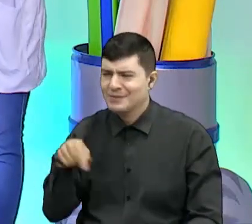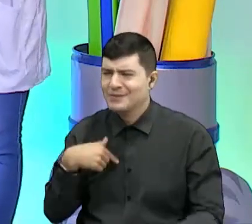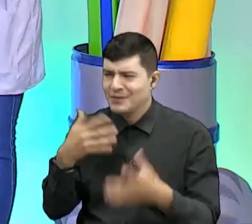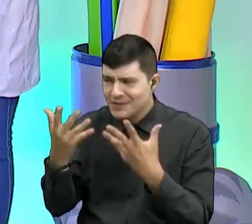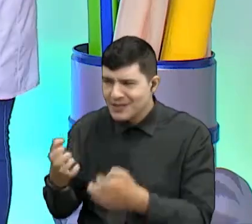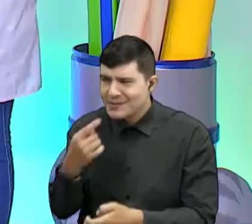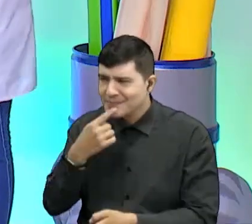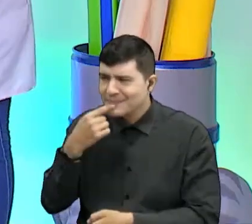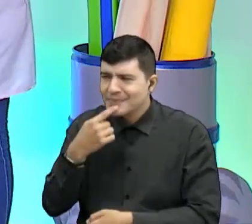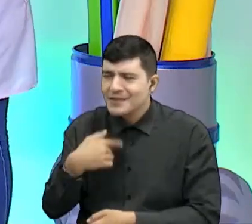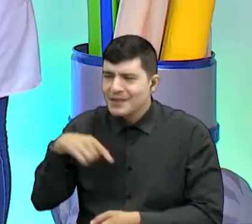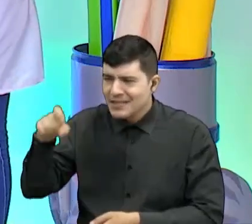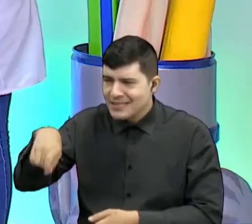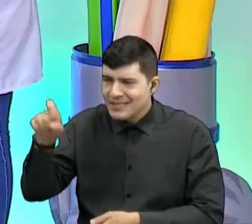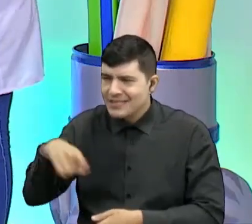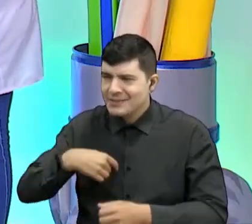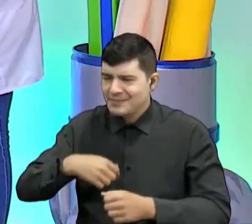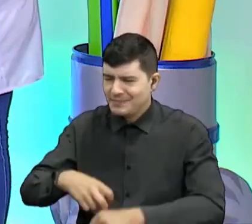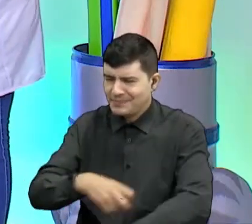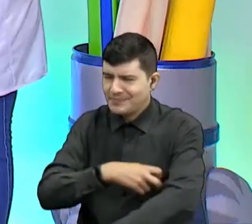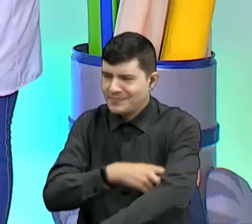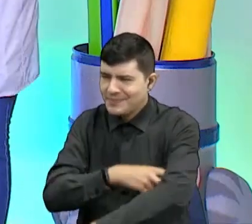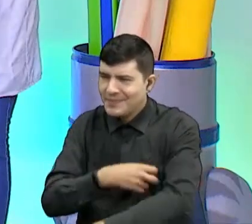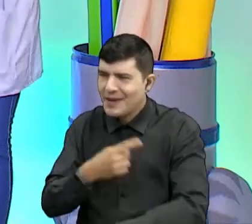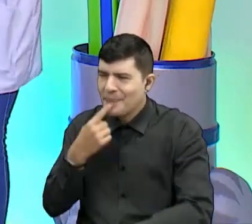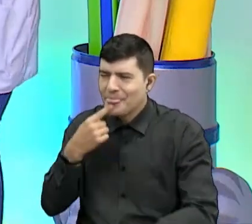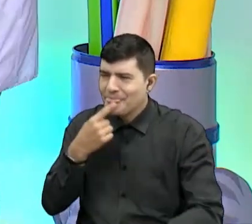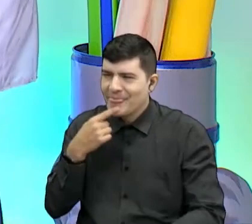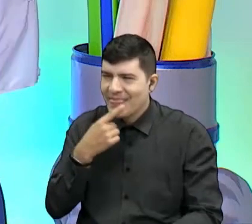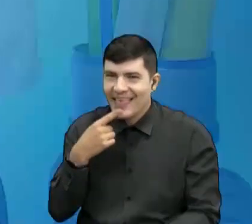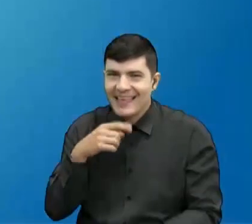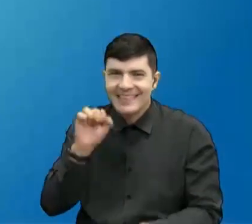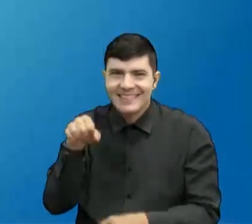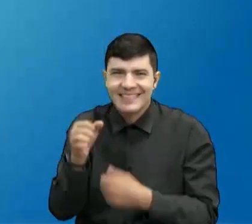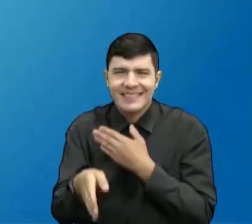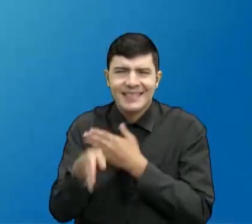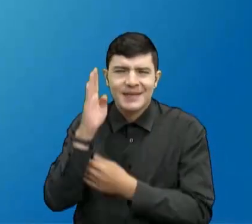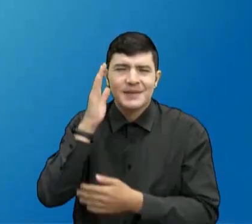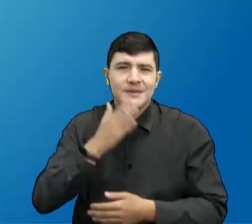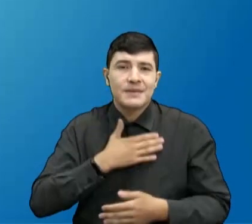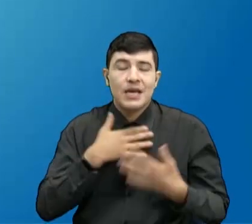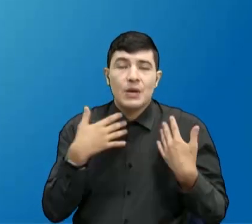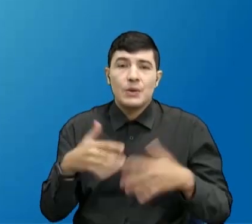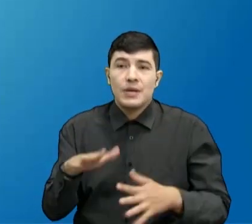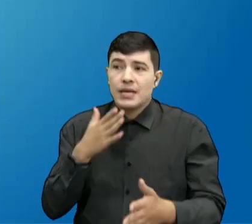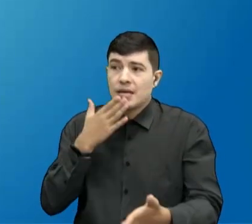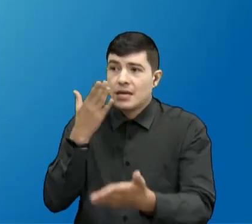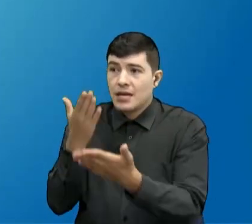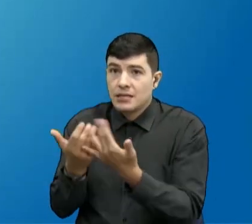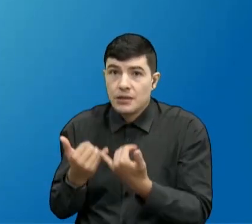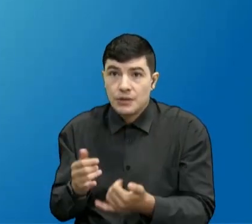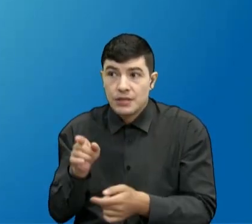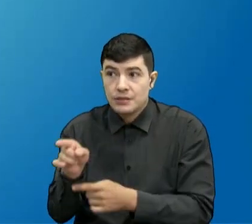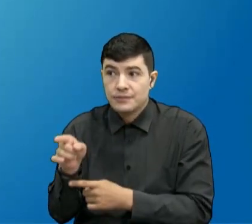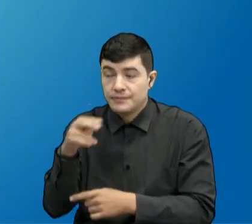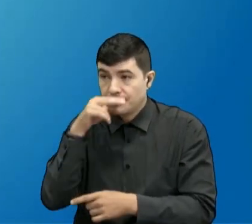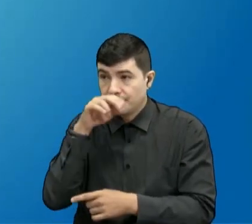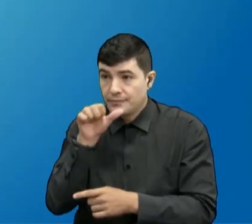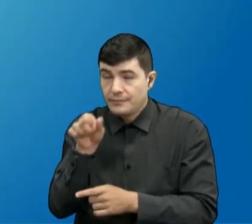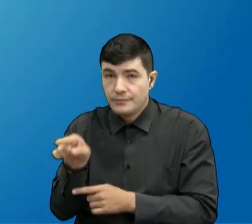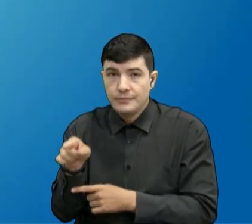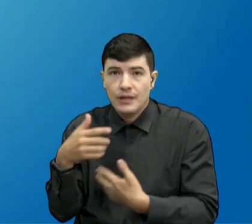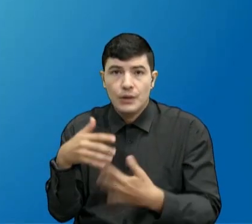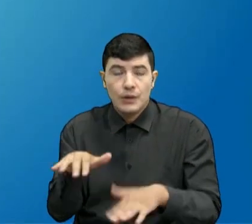probar también. Yo también necesito activar mi sentido del gusto. Dios mío, mi amor, gracias. Tengo acá esta muñeca